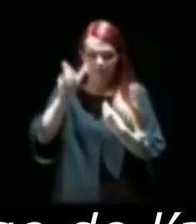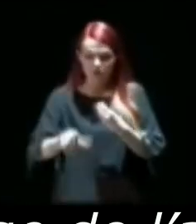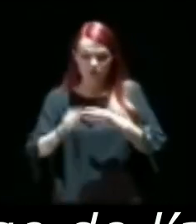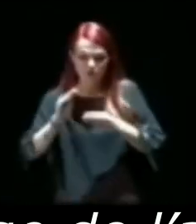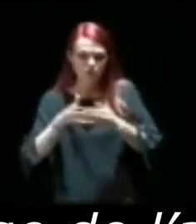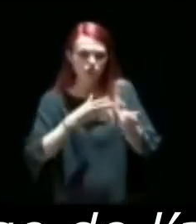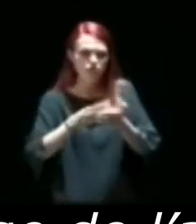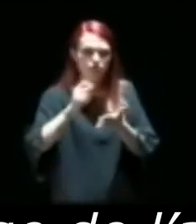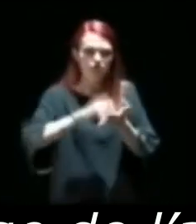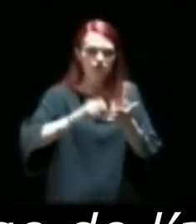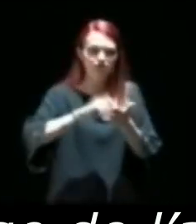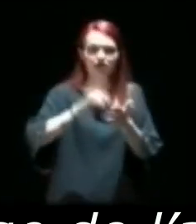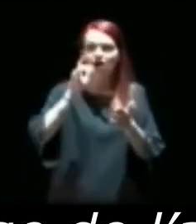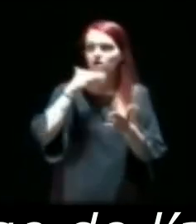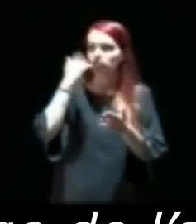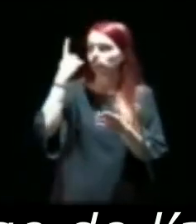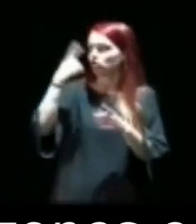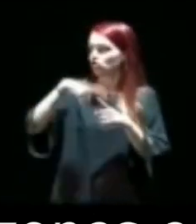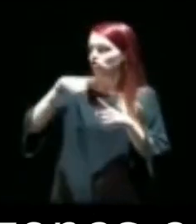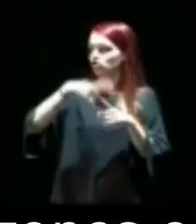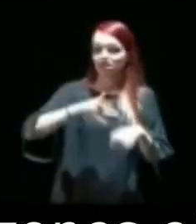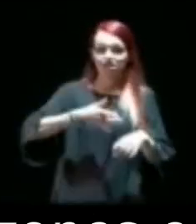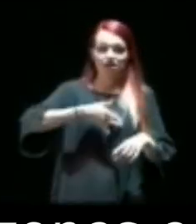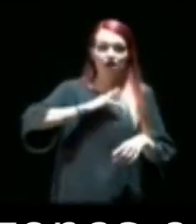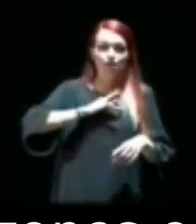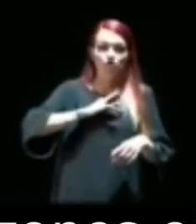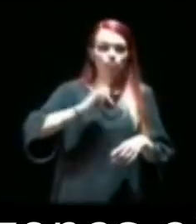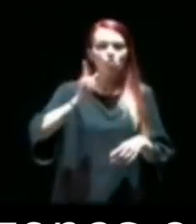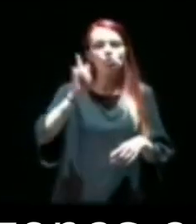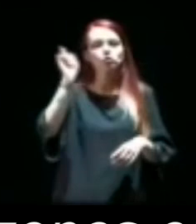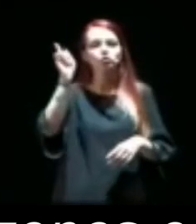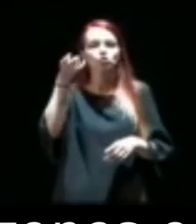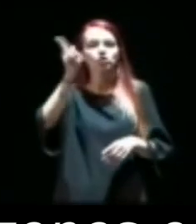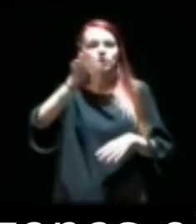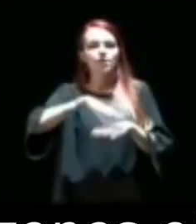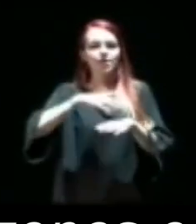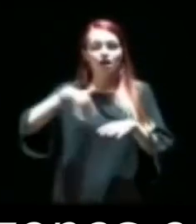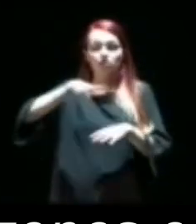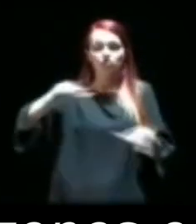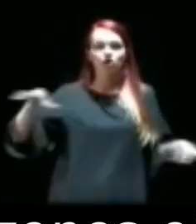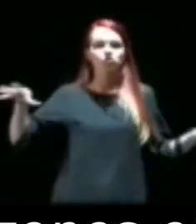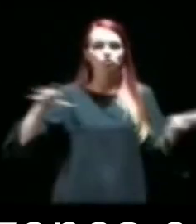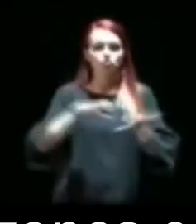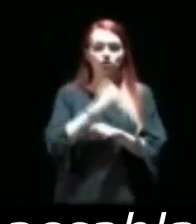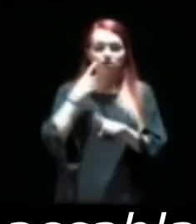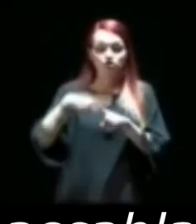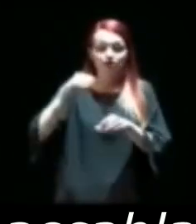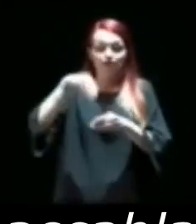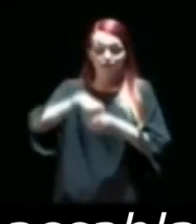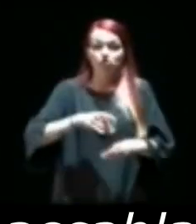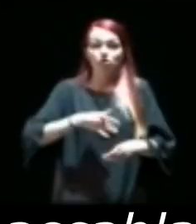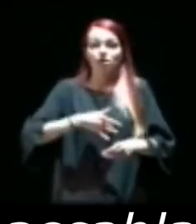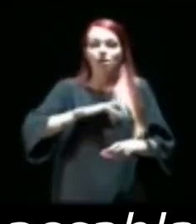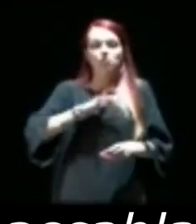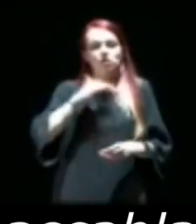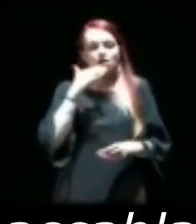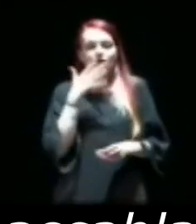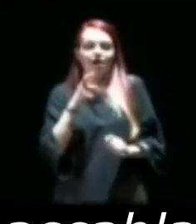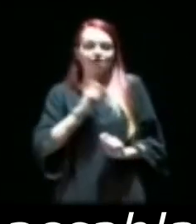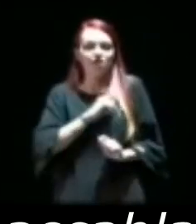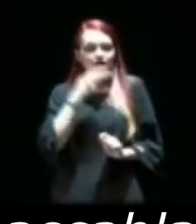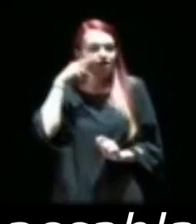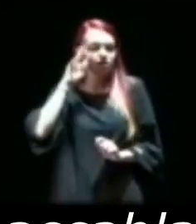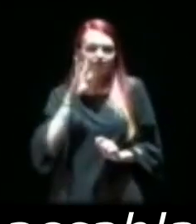será un simple elogio del amor, sino abismarse en la celebración de esas zonas oscuras que hacen de él, el amor, una